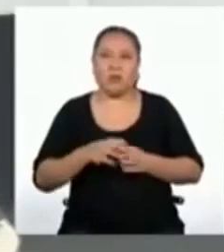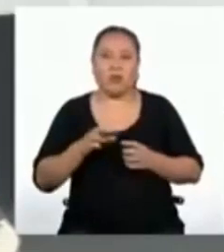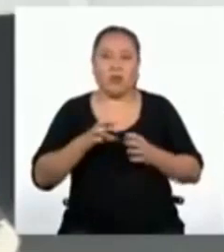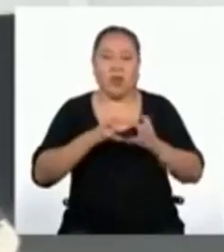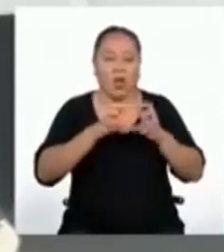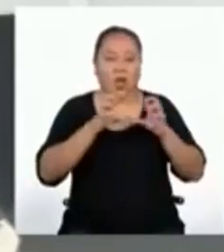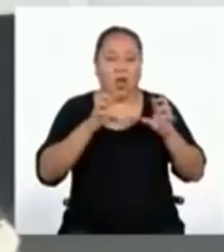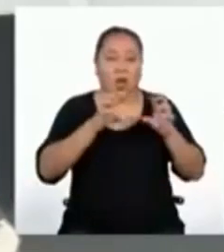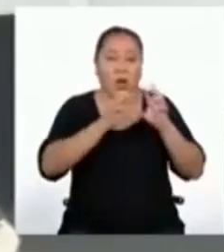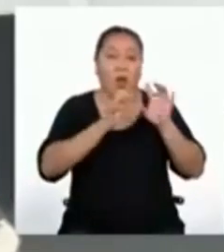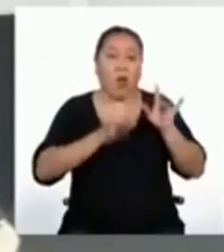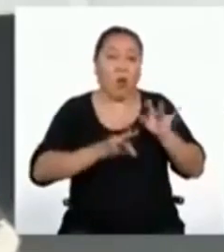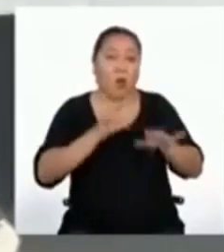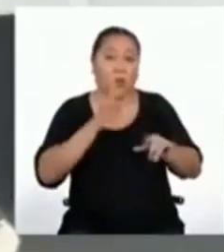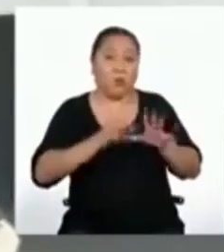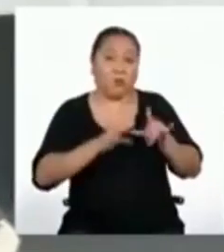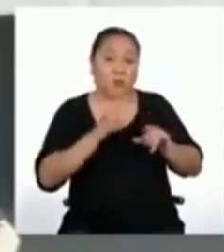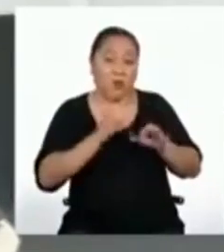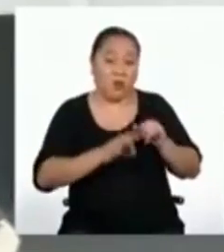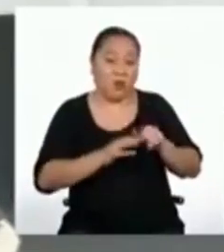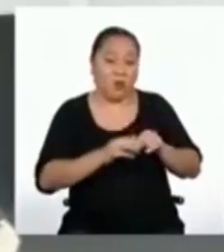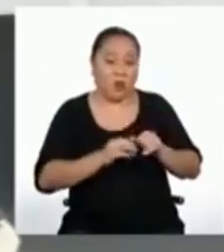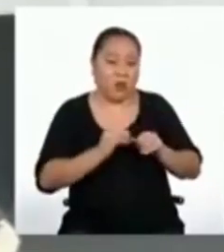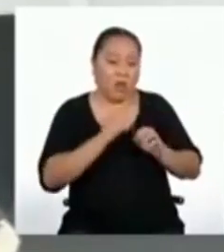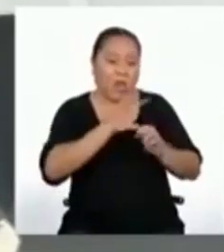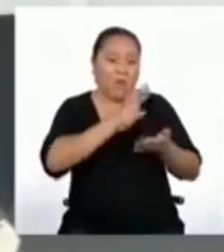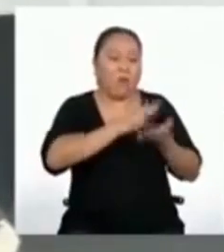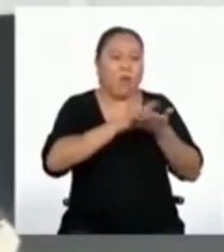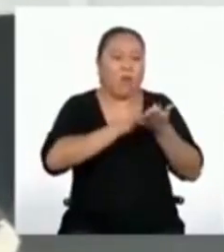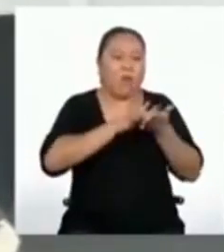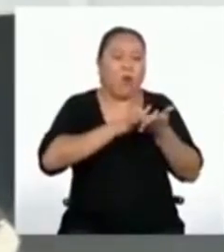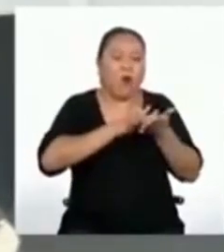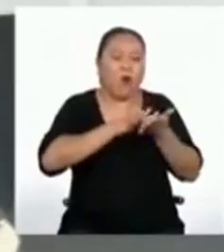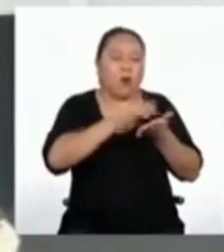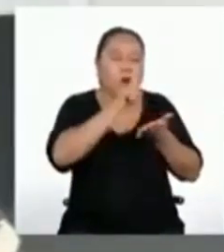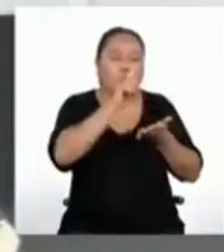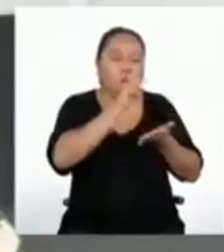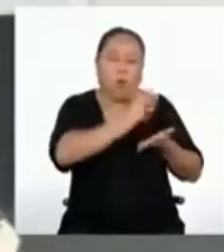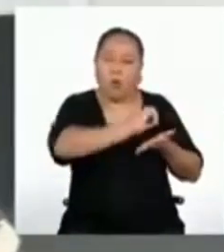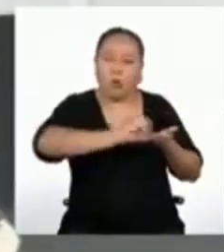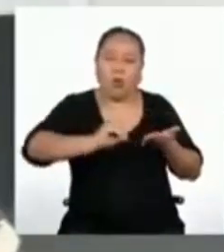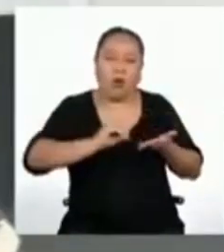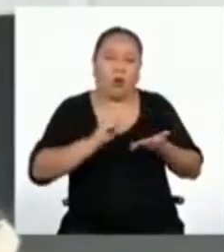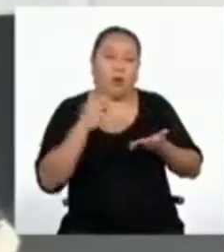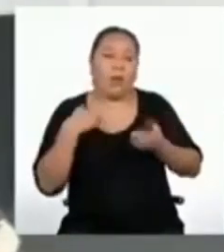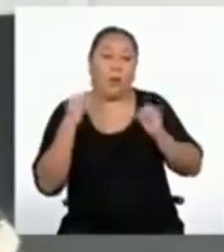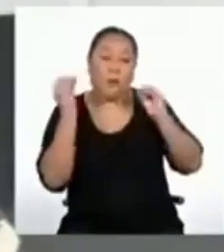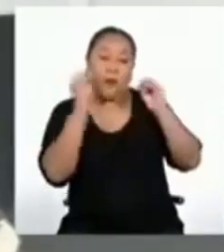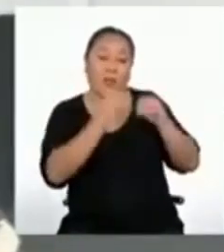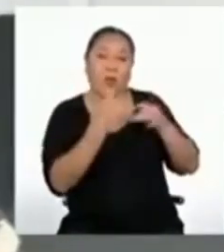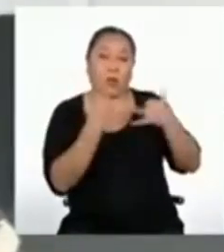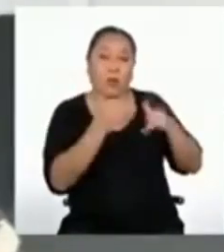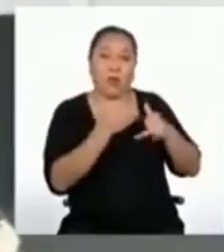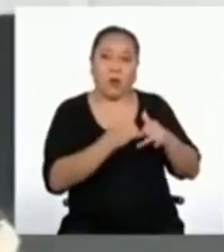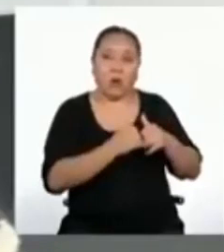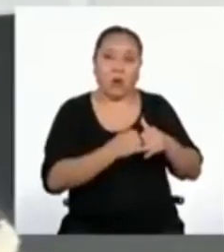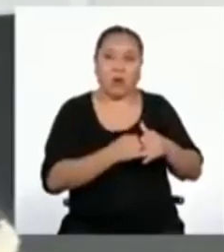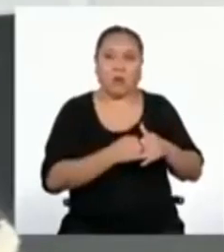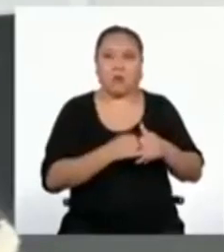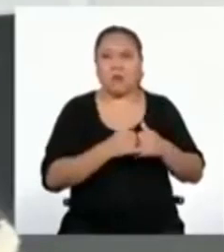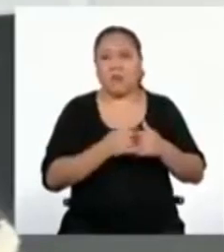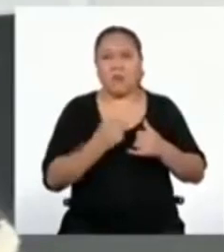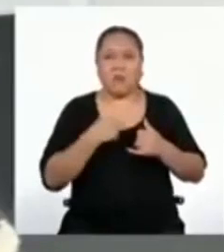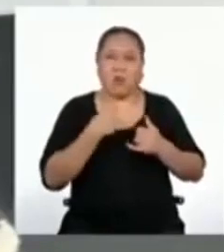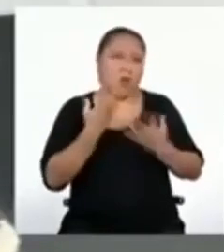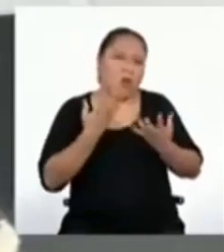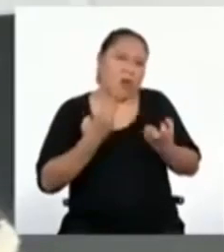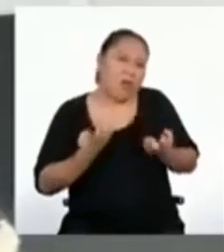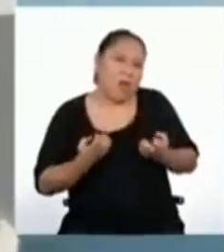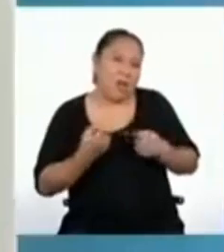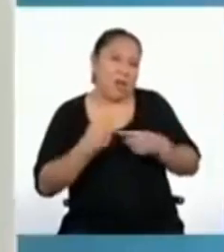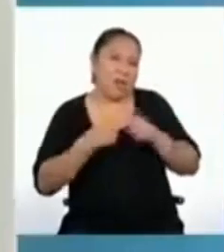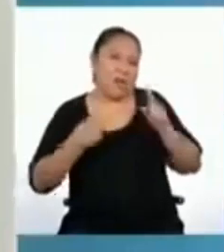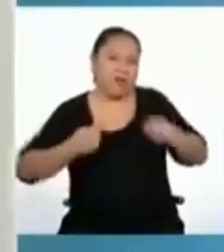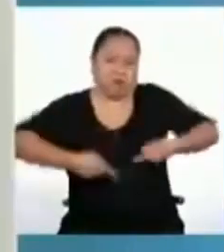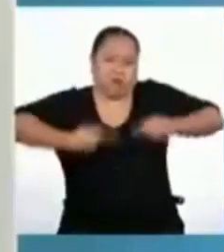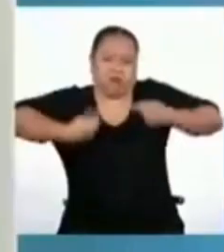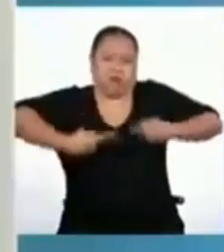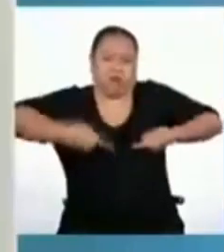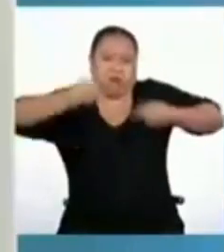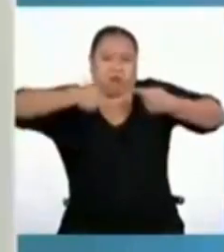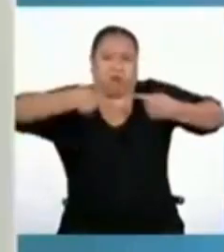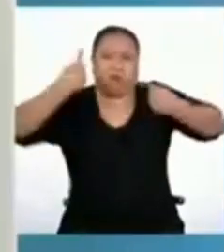programas de la compu para instalar un videojuego. Fue sin mala intención, pero sí que se armó una tremenda discusión.